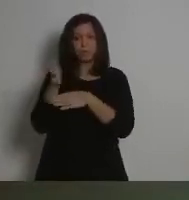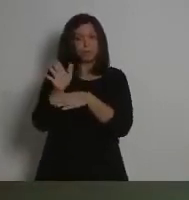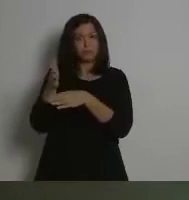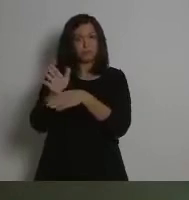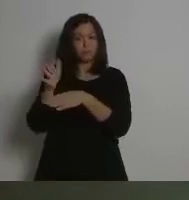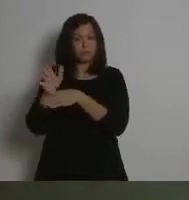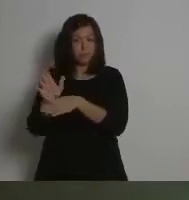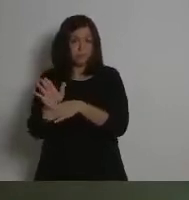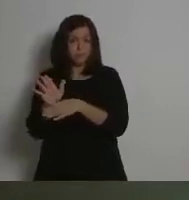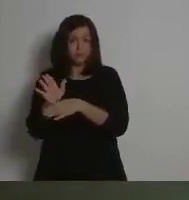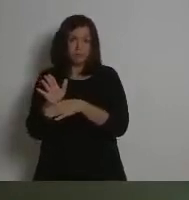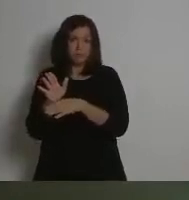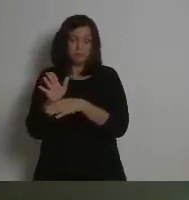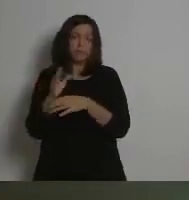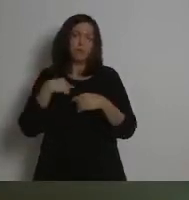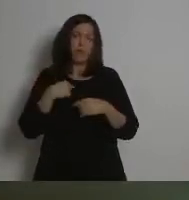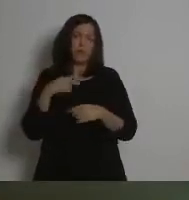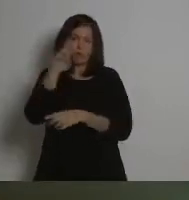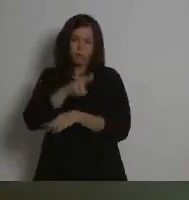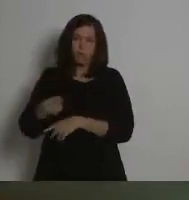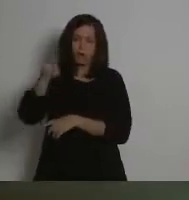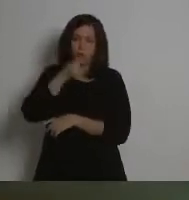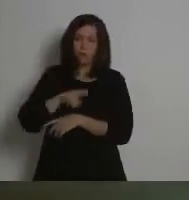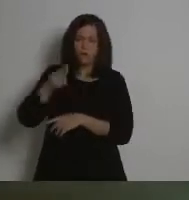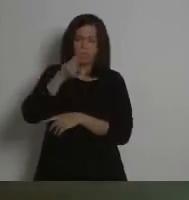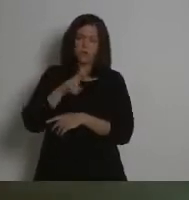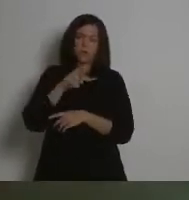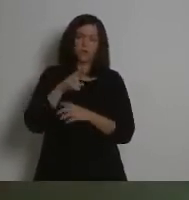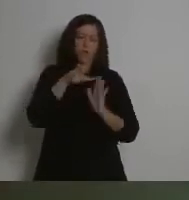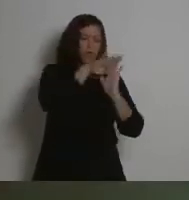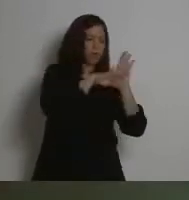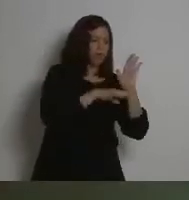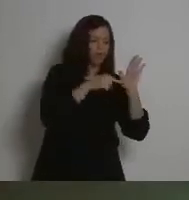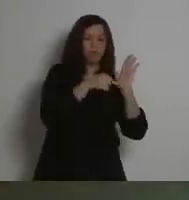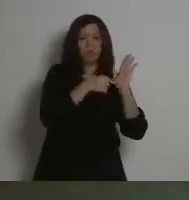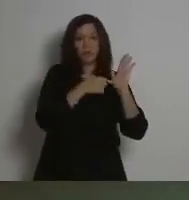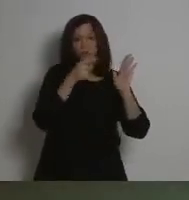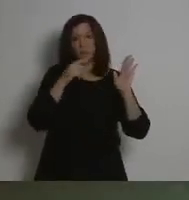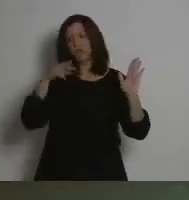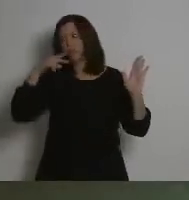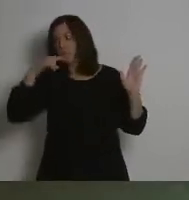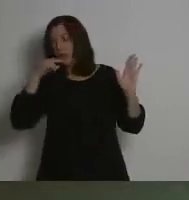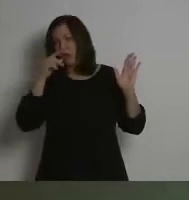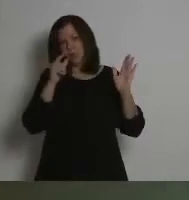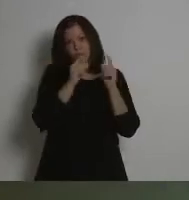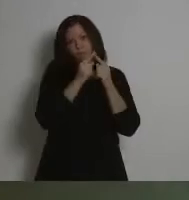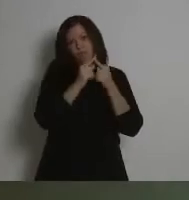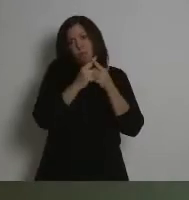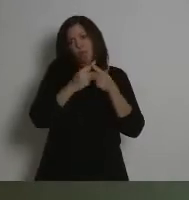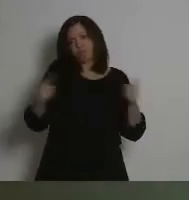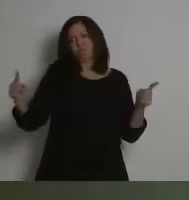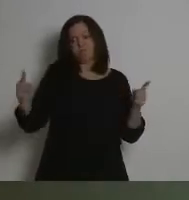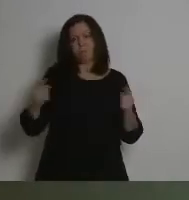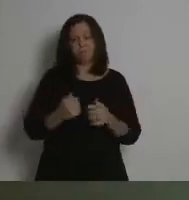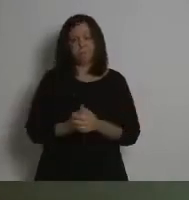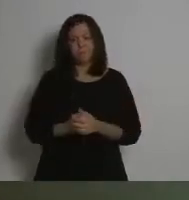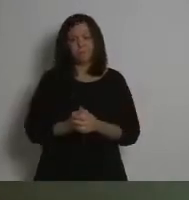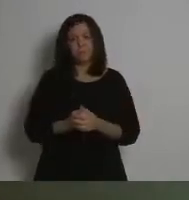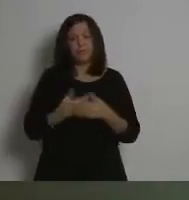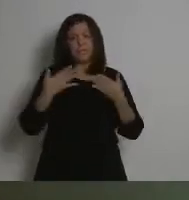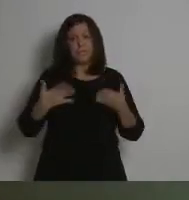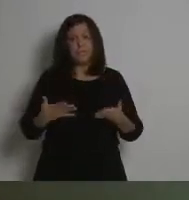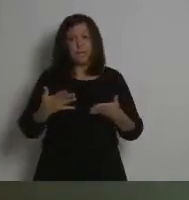Se está generando un debate, no solo de autorizaciones administrativas. Ya vimos en la ponencia sobre renovables que muchos